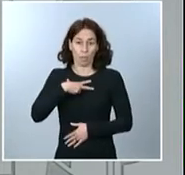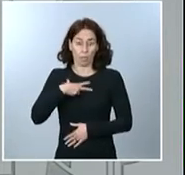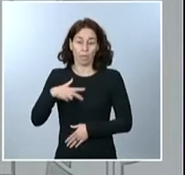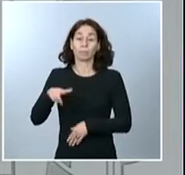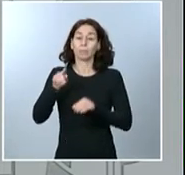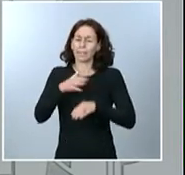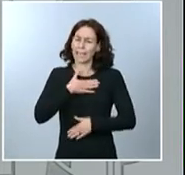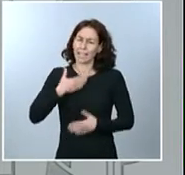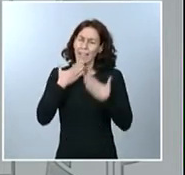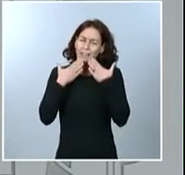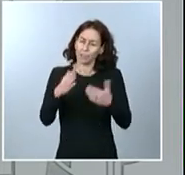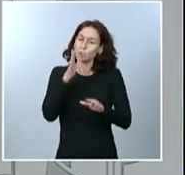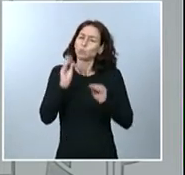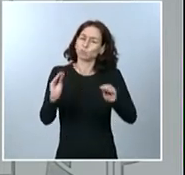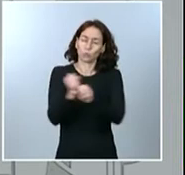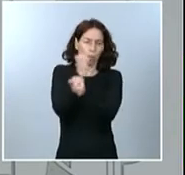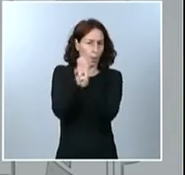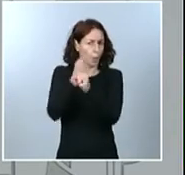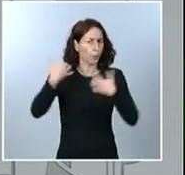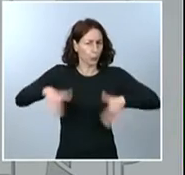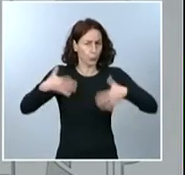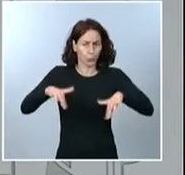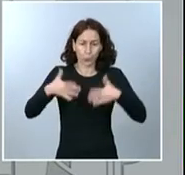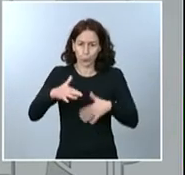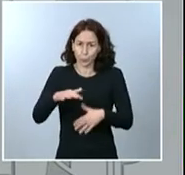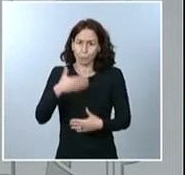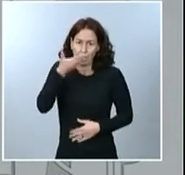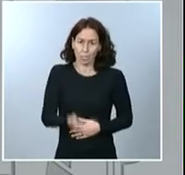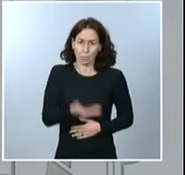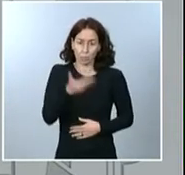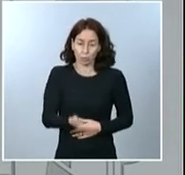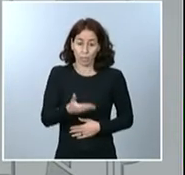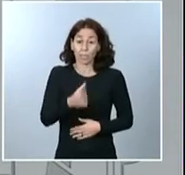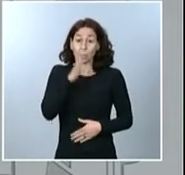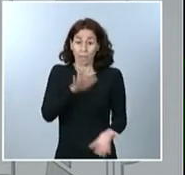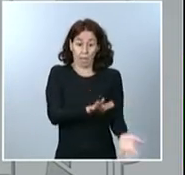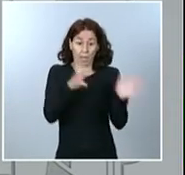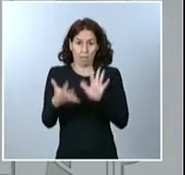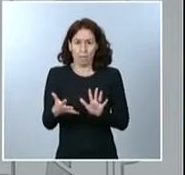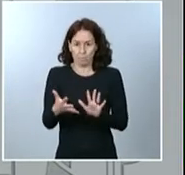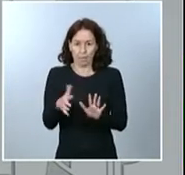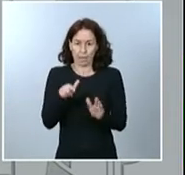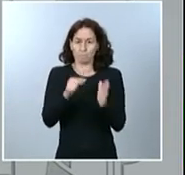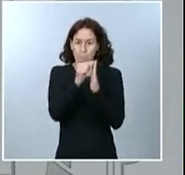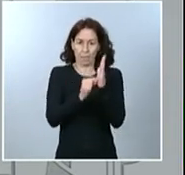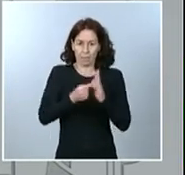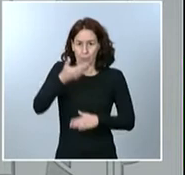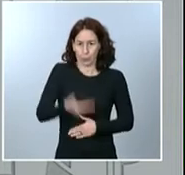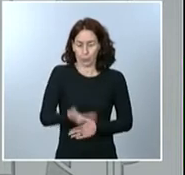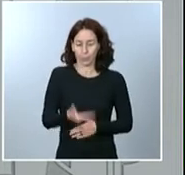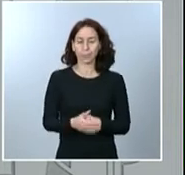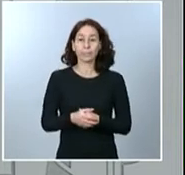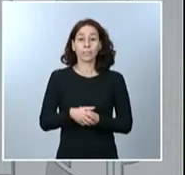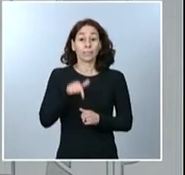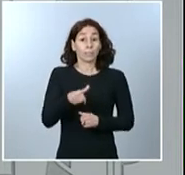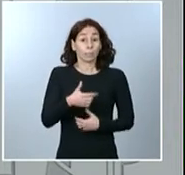y urgente en estas últimas horas para calificar esta medida tan extraordinaria. Como en todo Estado también descentralizado